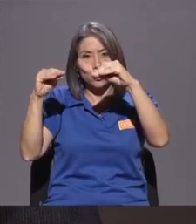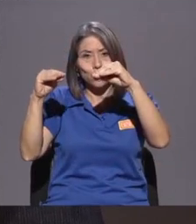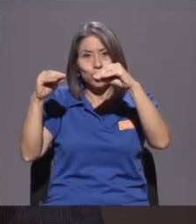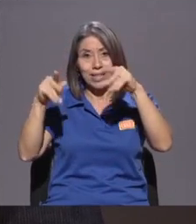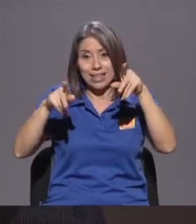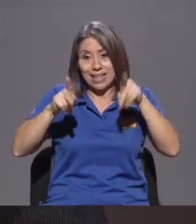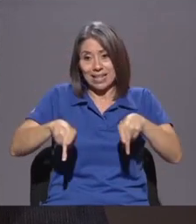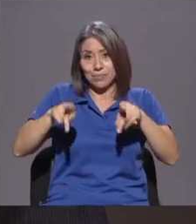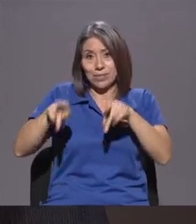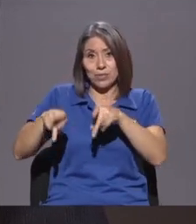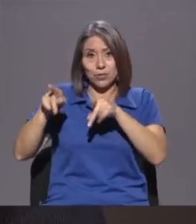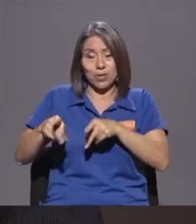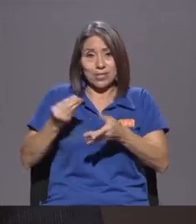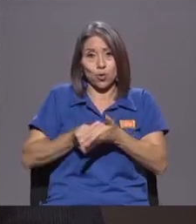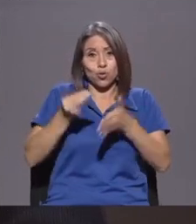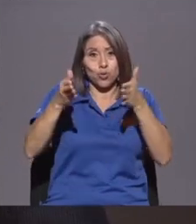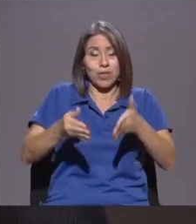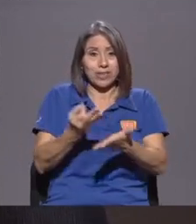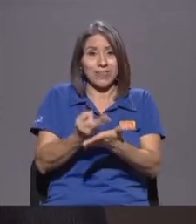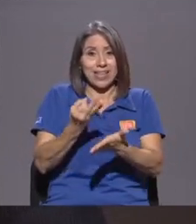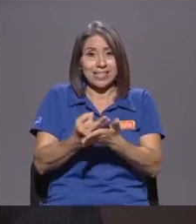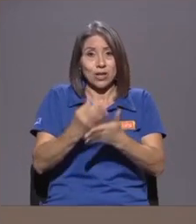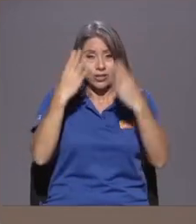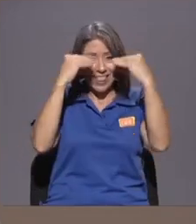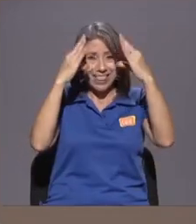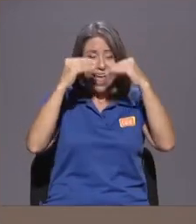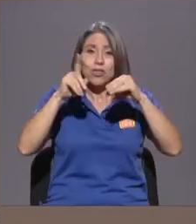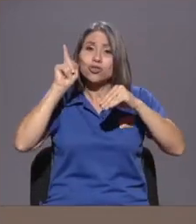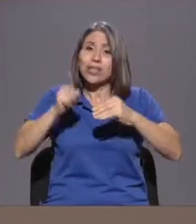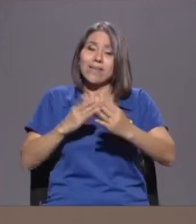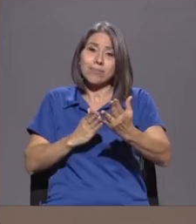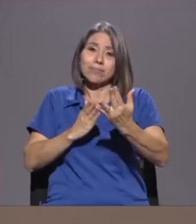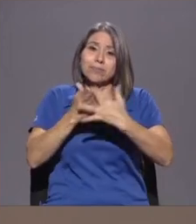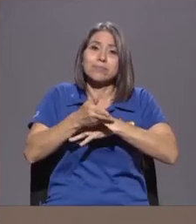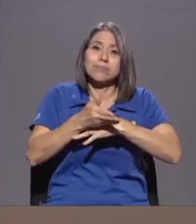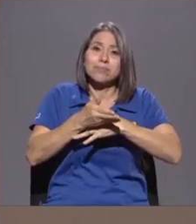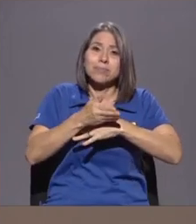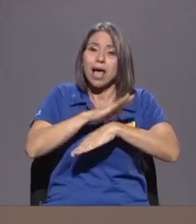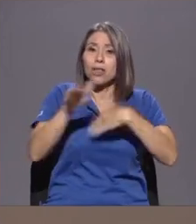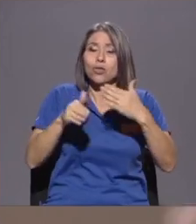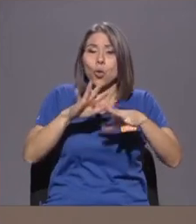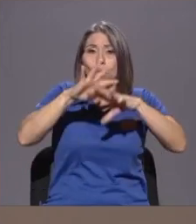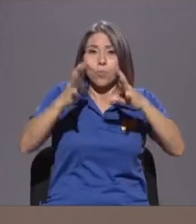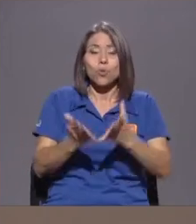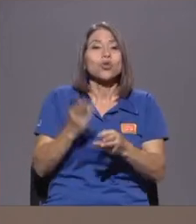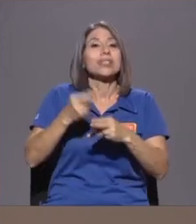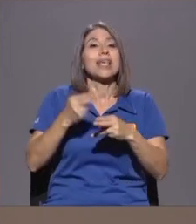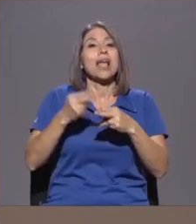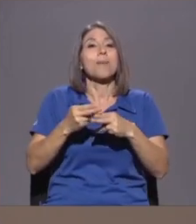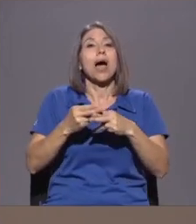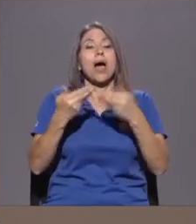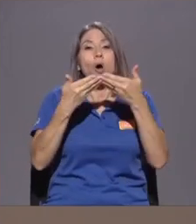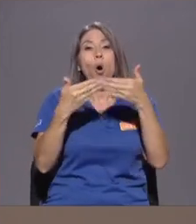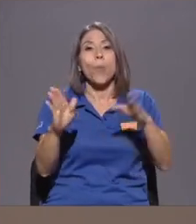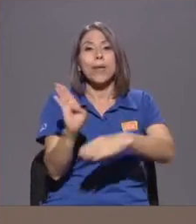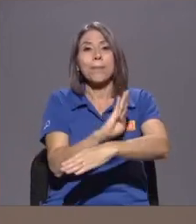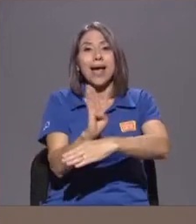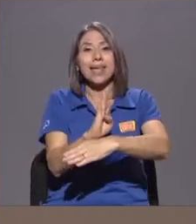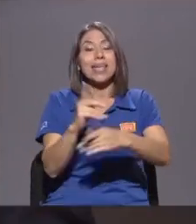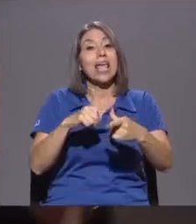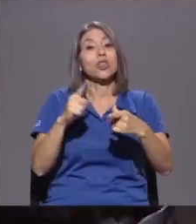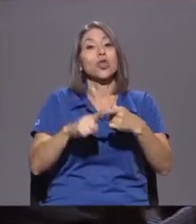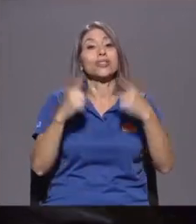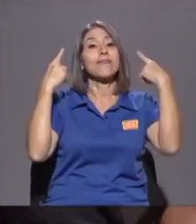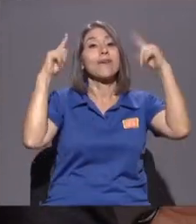consumidores financieros Sean accesibles A todo el mundo O sea Es lo que se llama Open Banking Así que La famosa idea De que mis clientes Son